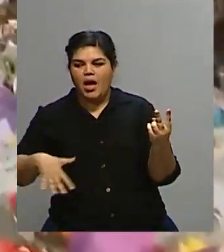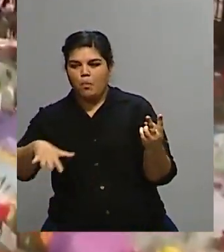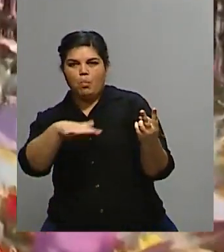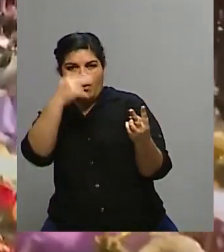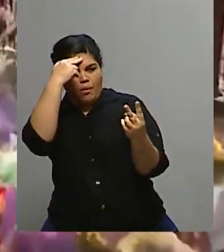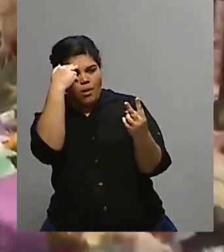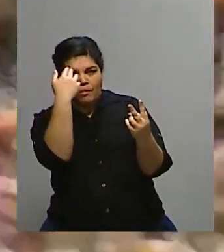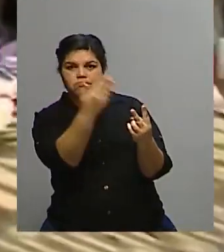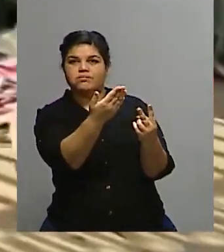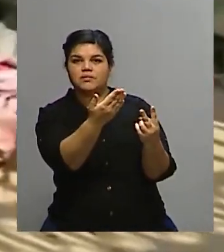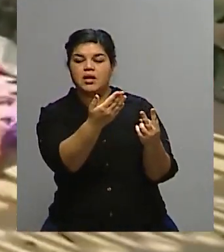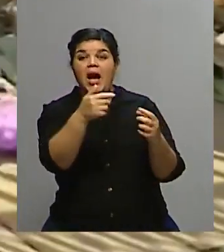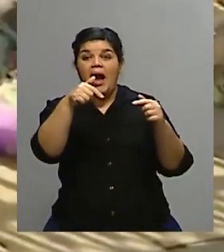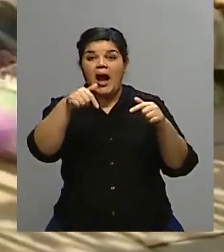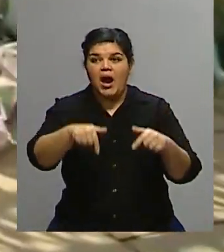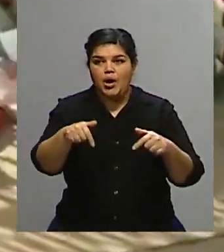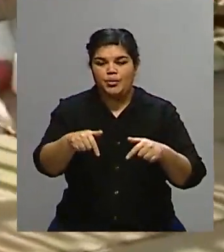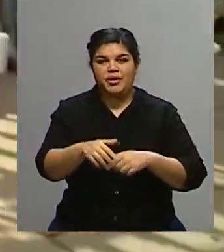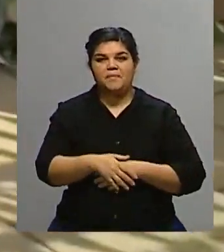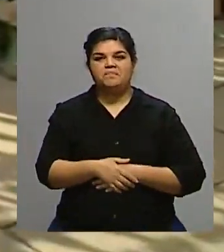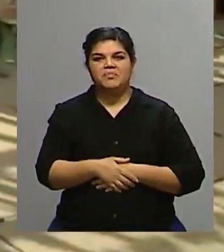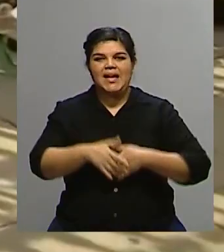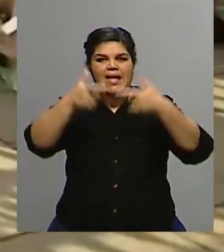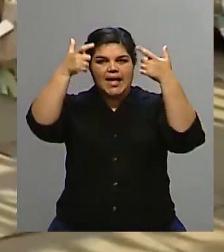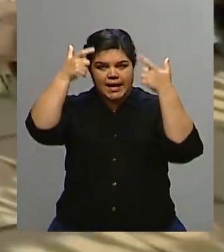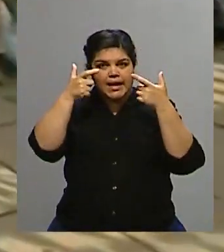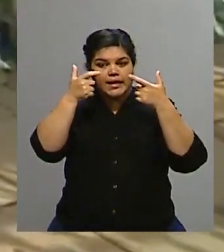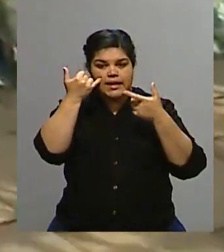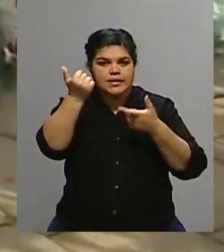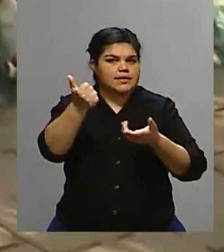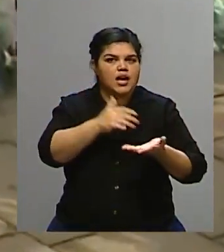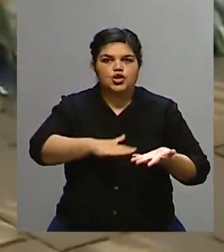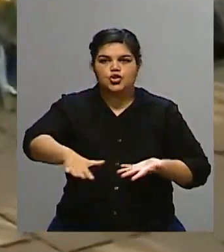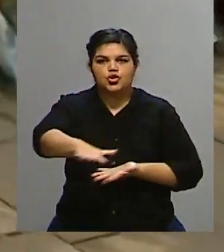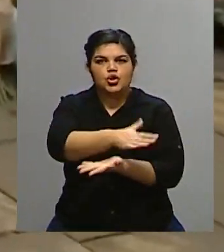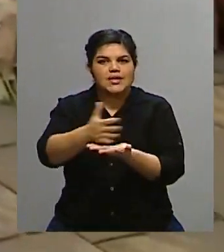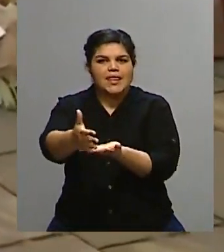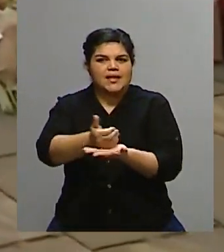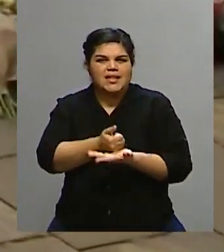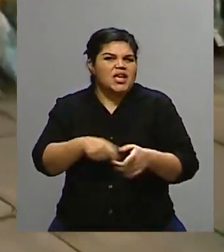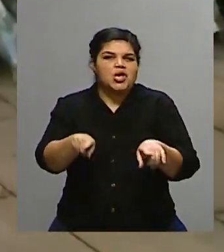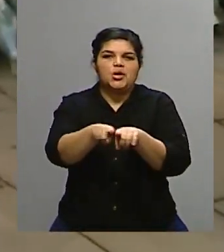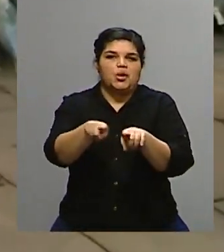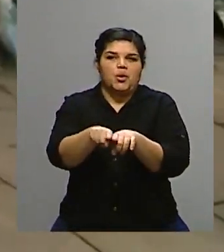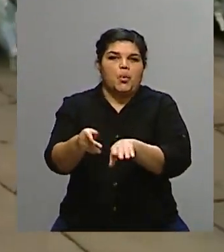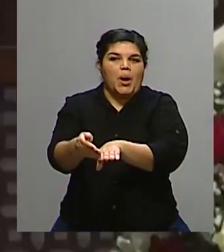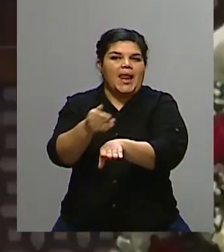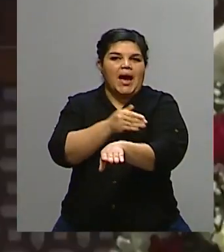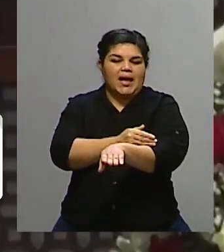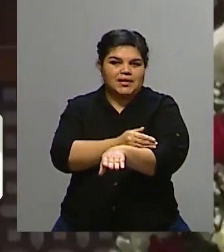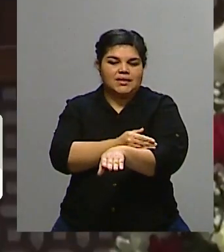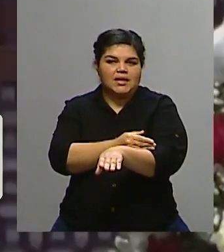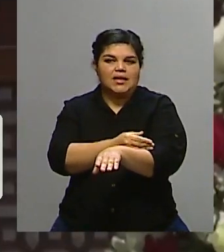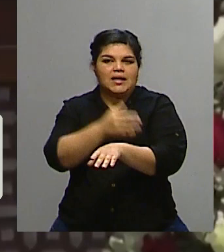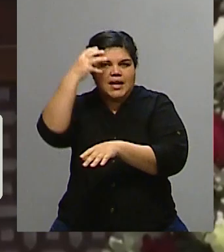es una reina consorte, en principio aceptada, te diría. Por supuesto, no con la popularidad de la reina